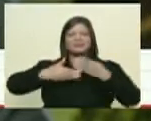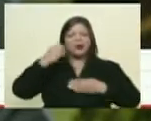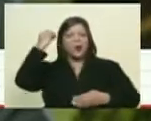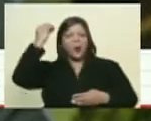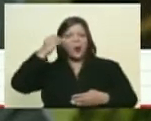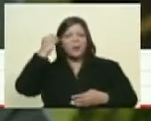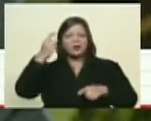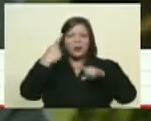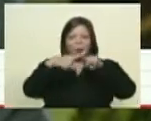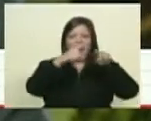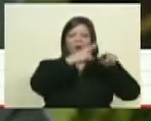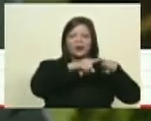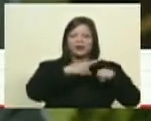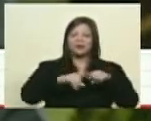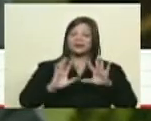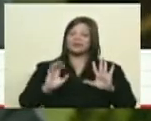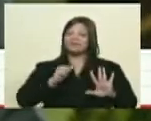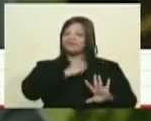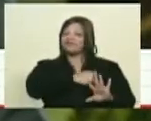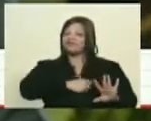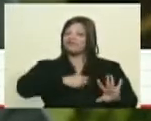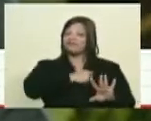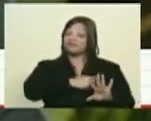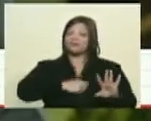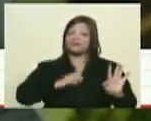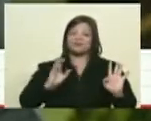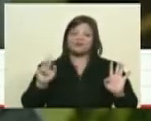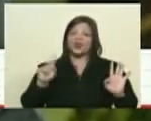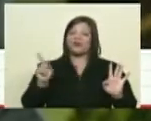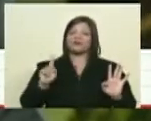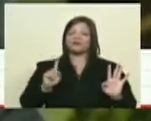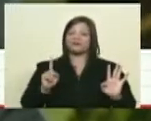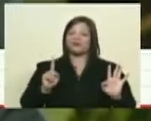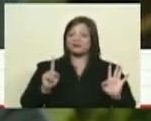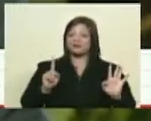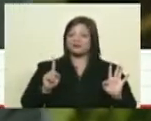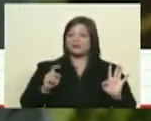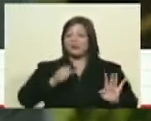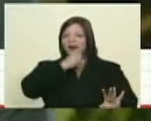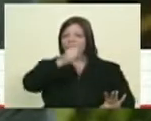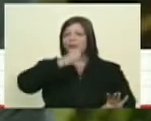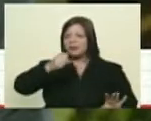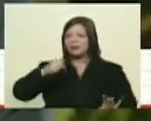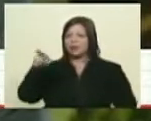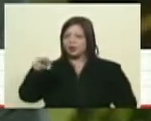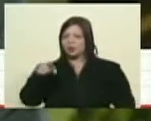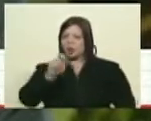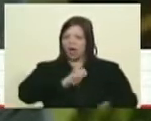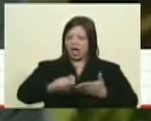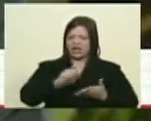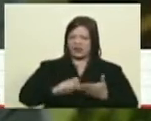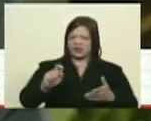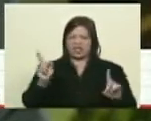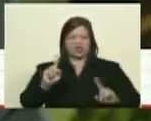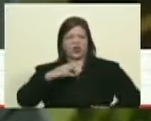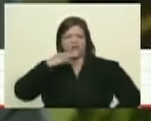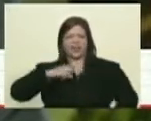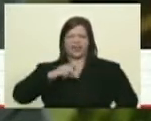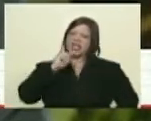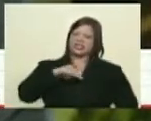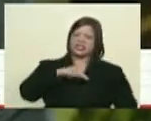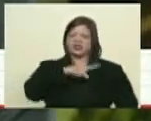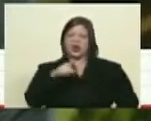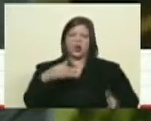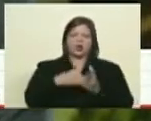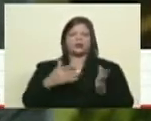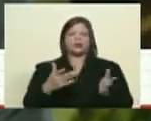de vuelta de parte de desgraciadamente reacciones de parte de las personas que tú entrevistaste y digan mira eso que tú escribiste no es verdad no es así